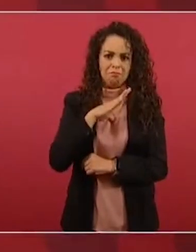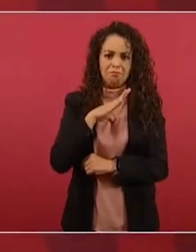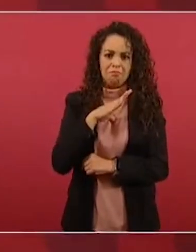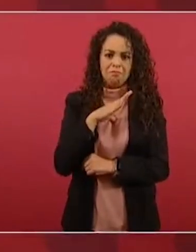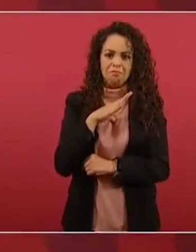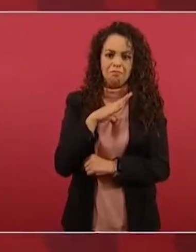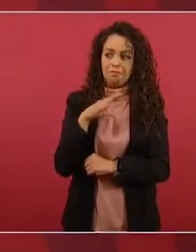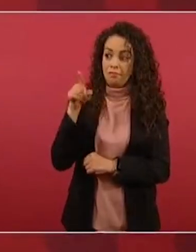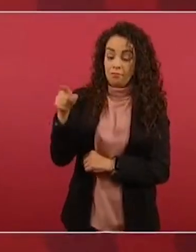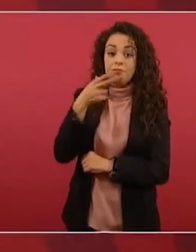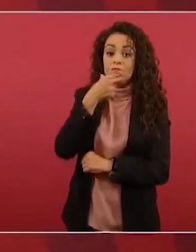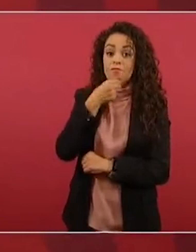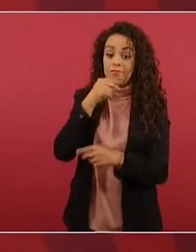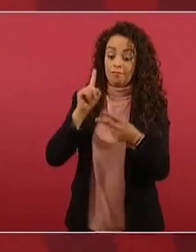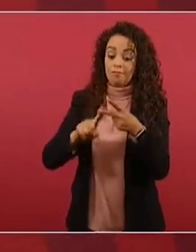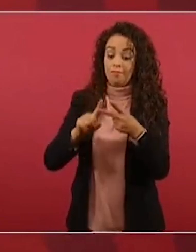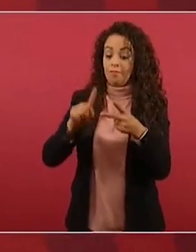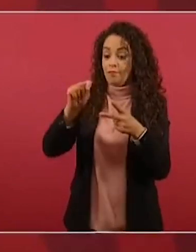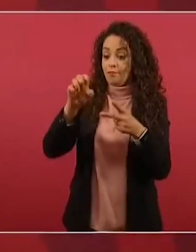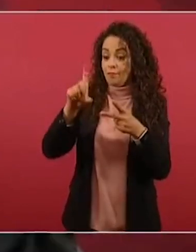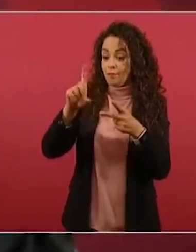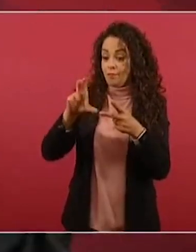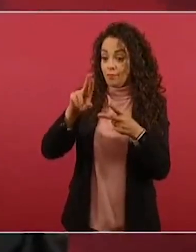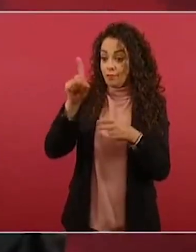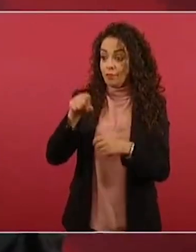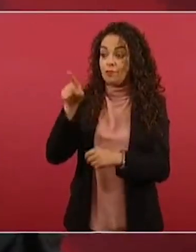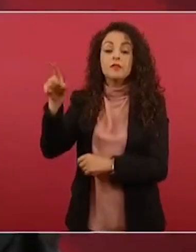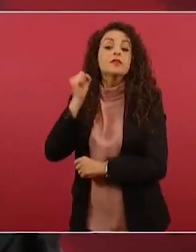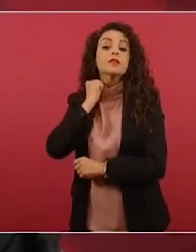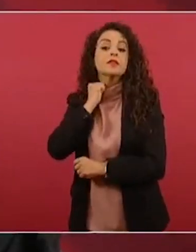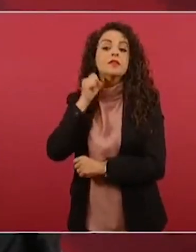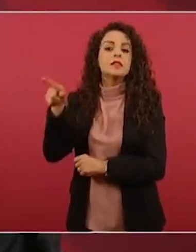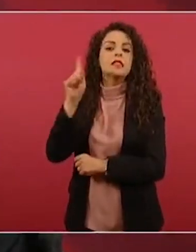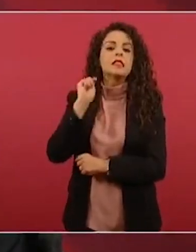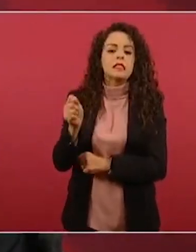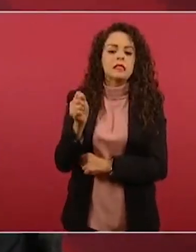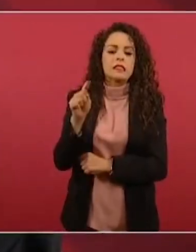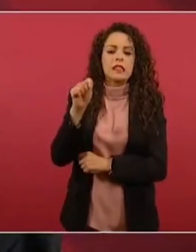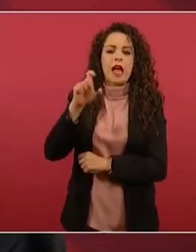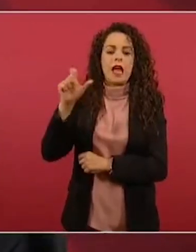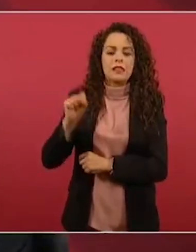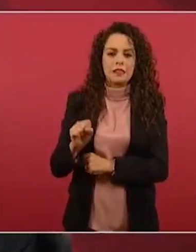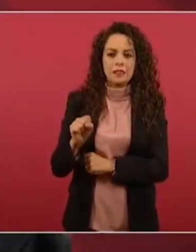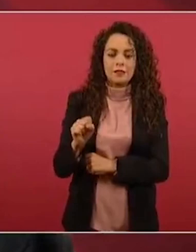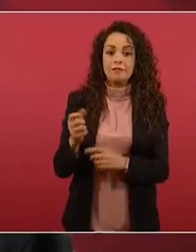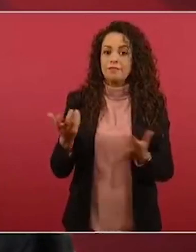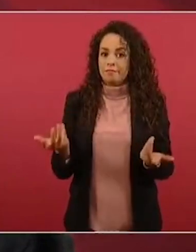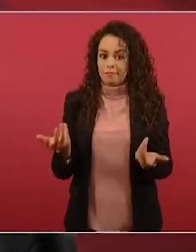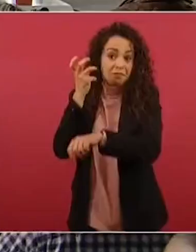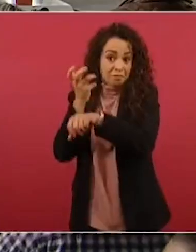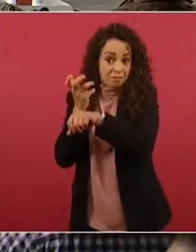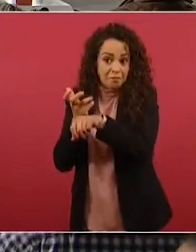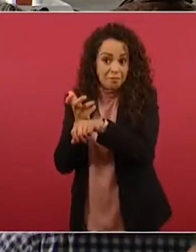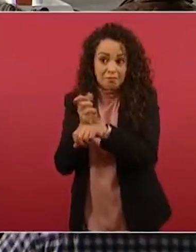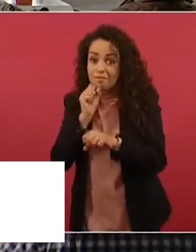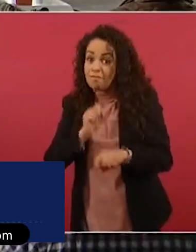Cruz, en donde le acusaron de haber entregado secciones de México a los cárteles de droga. Por dicha razón, celebrarán que López Obrador no estará presente en la Cumbre de las Américas.